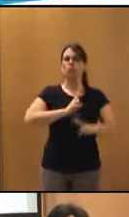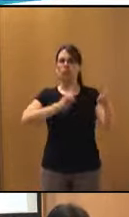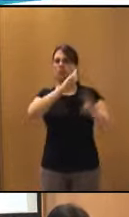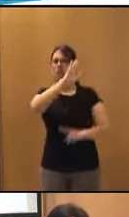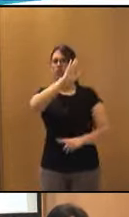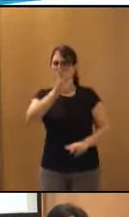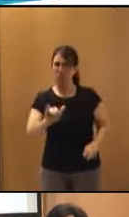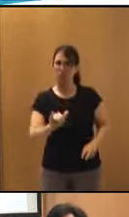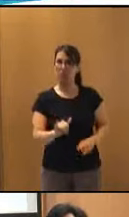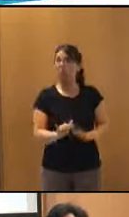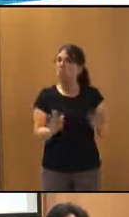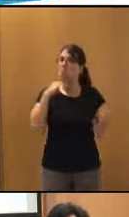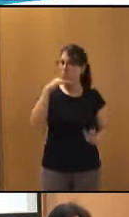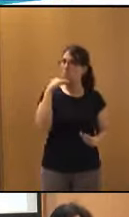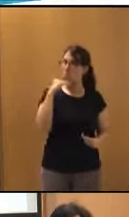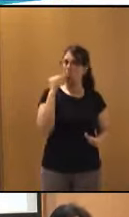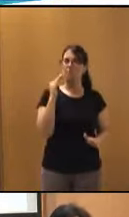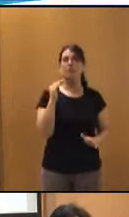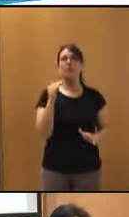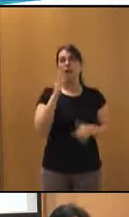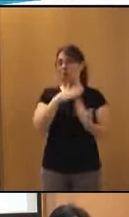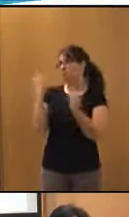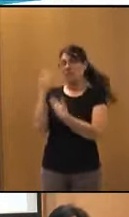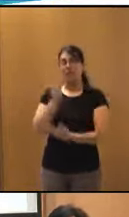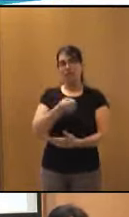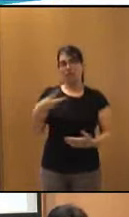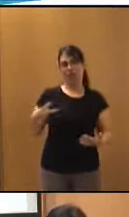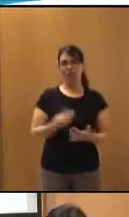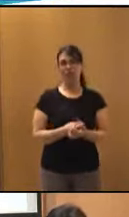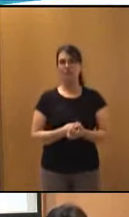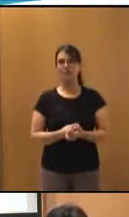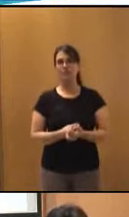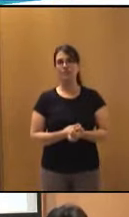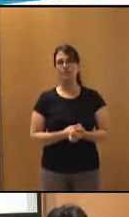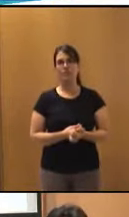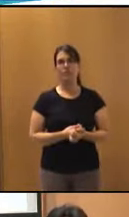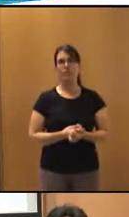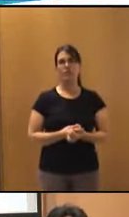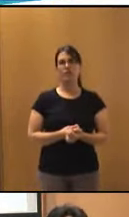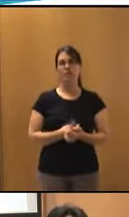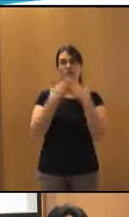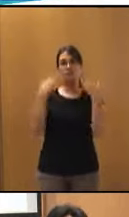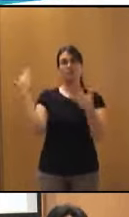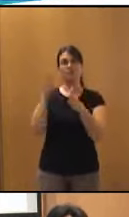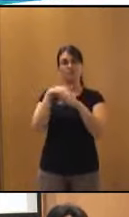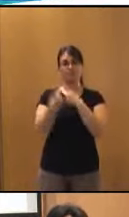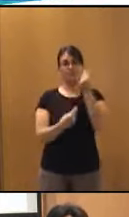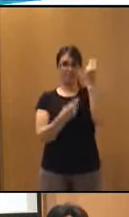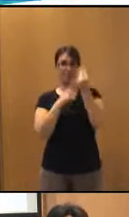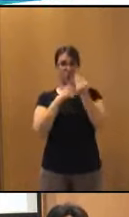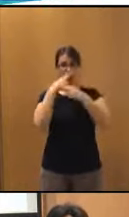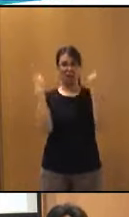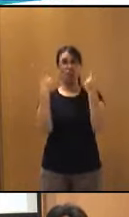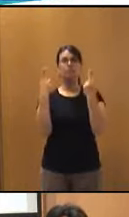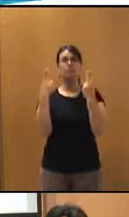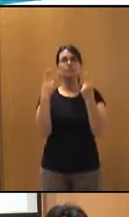positiva. Y, bueno, pues aquí tenemos el resultado. A través de esta publicación también pensamos que